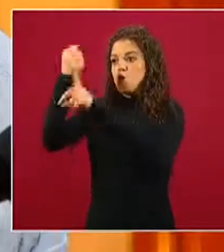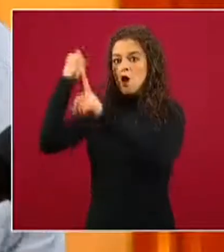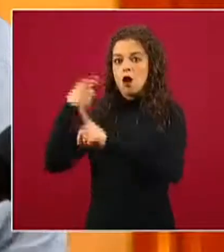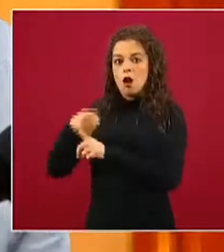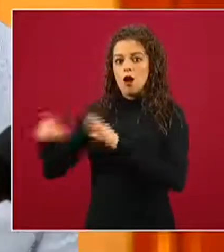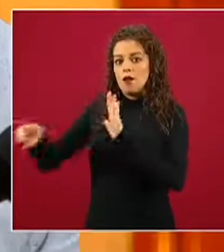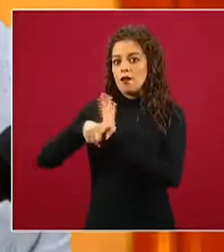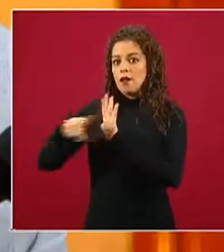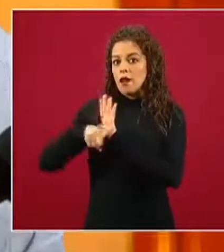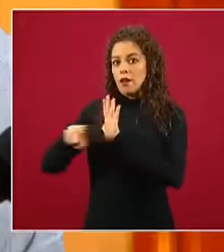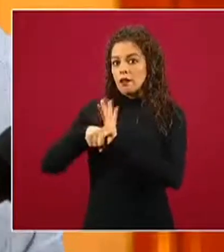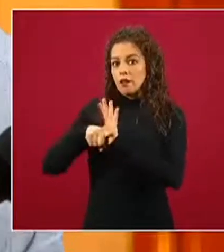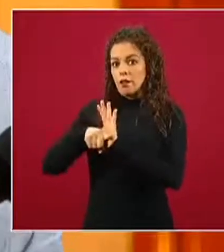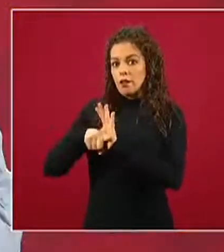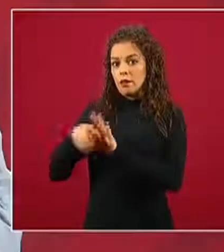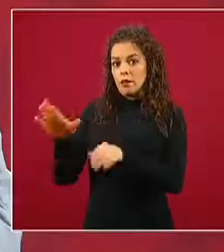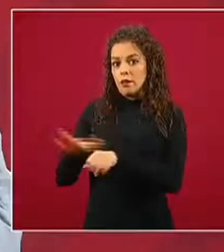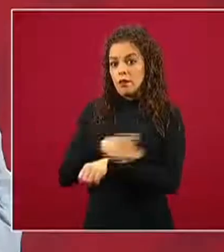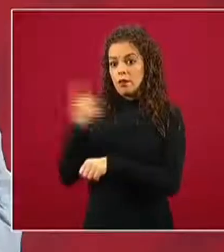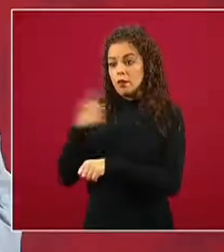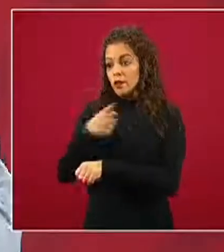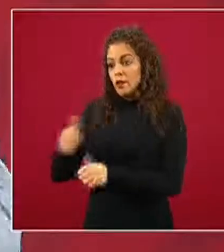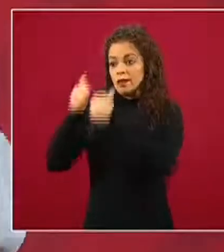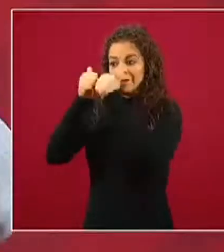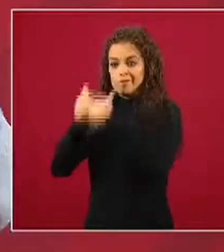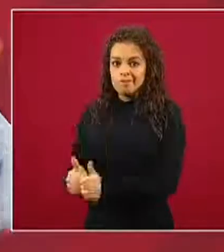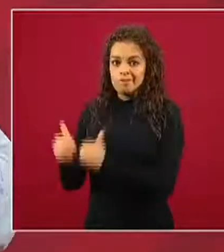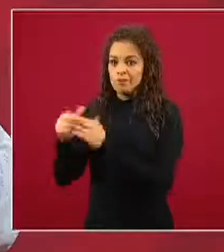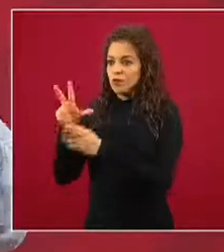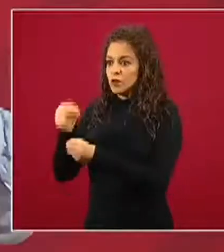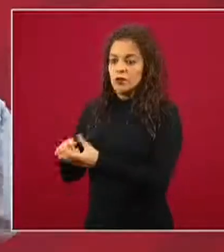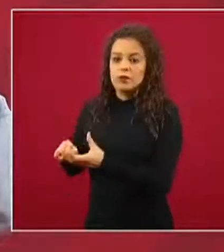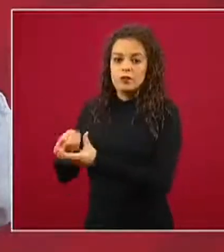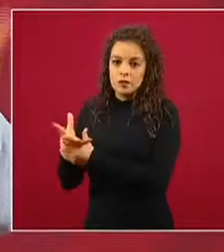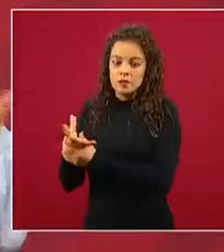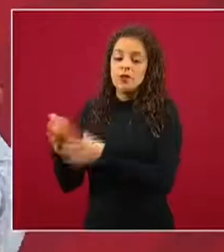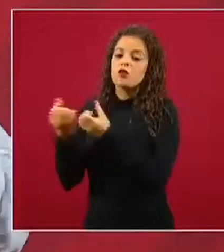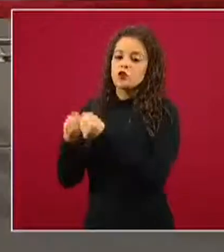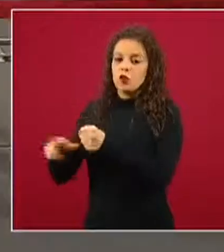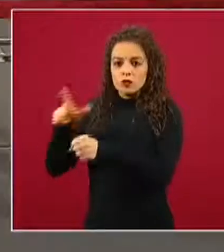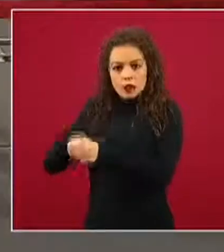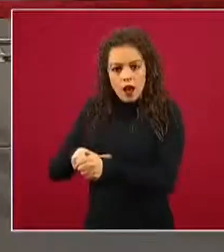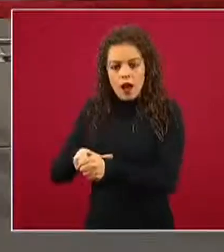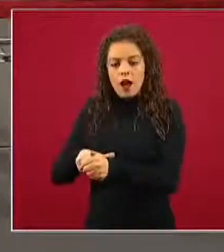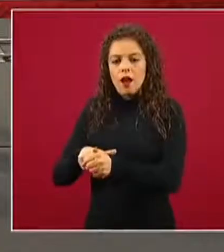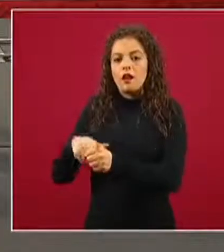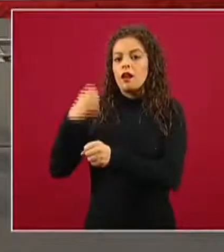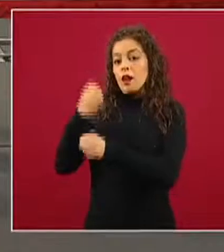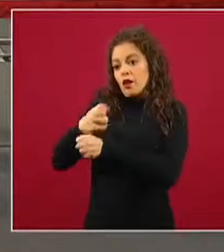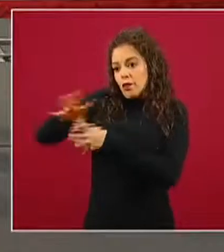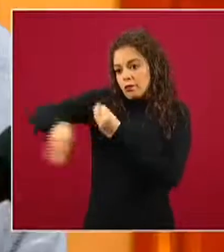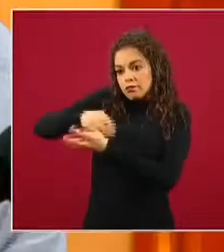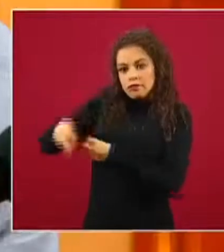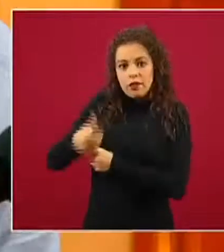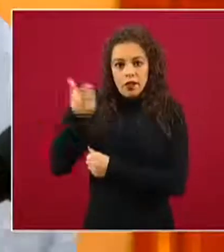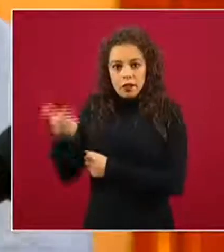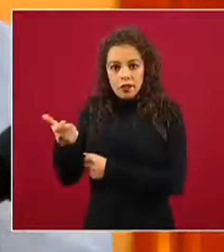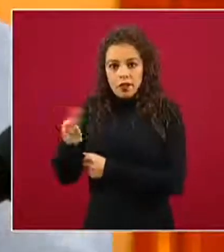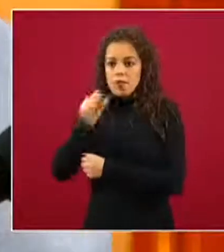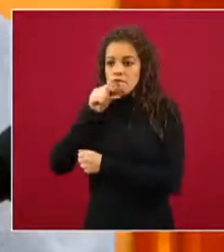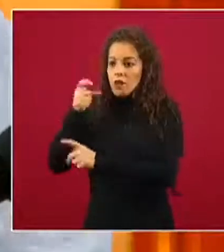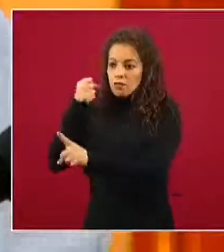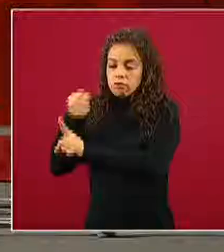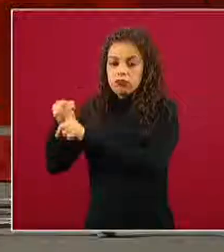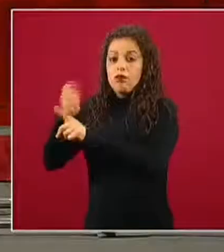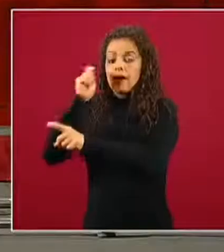el mantenernos en esta situación de inmovilidad. Impactos en lo social, impactos en lo económico, impactos incluso en la